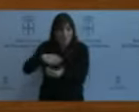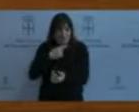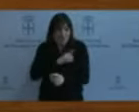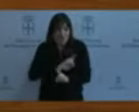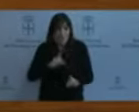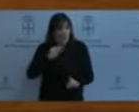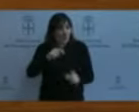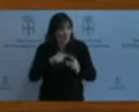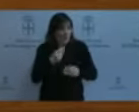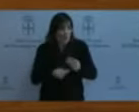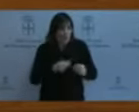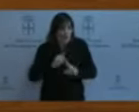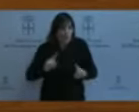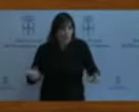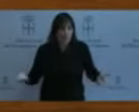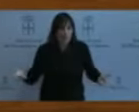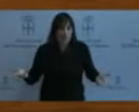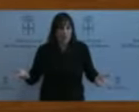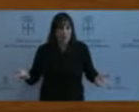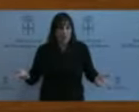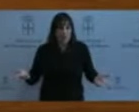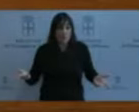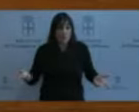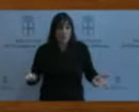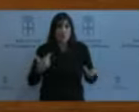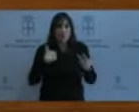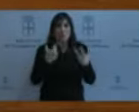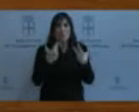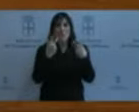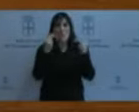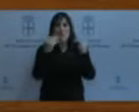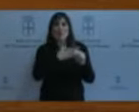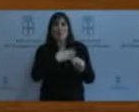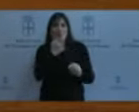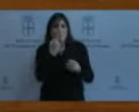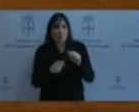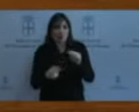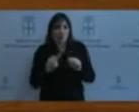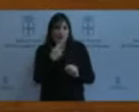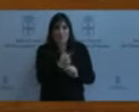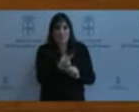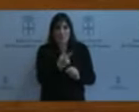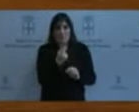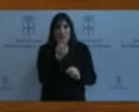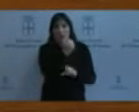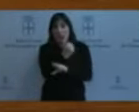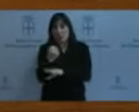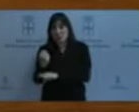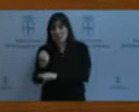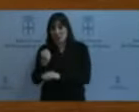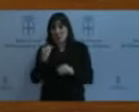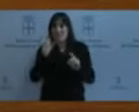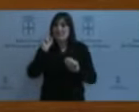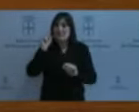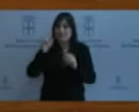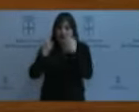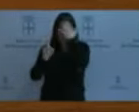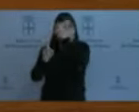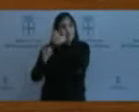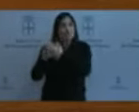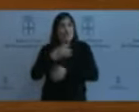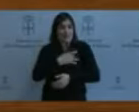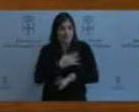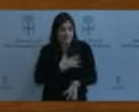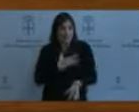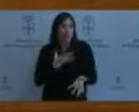Y voy a terminar diciéndole una cosa. Las autoridades educativas los sindicatos deberían tener en